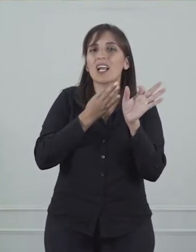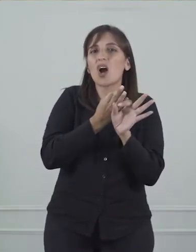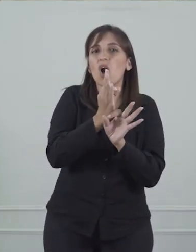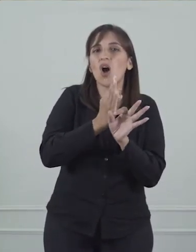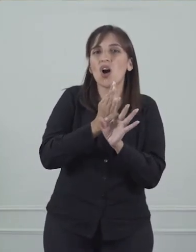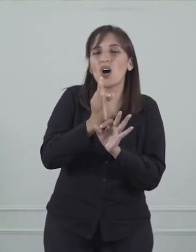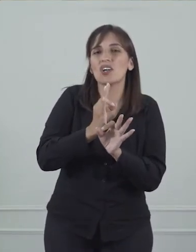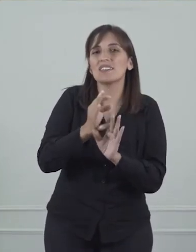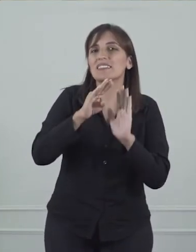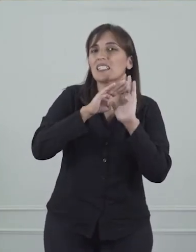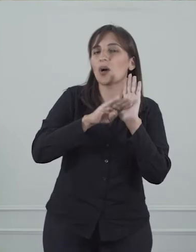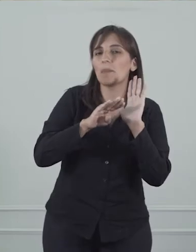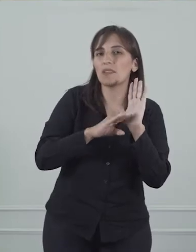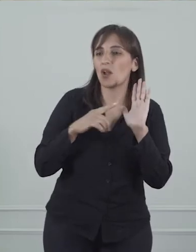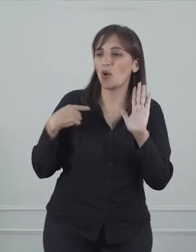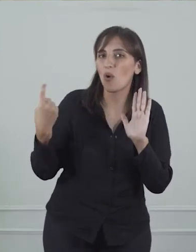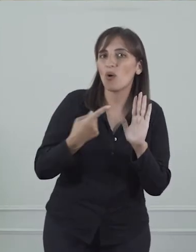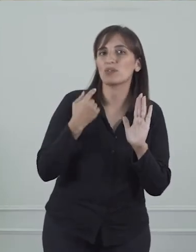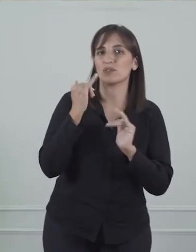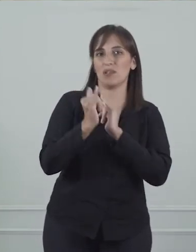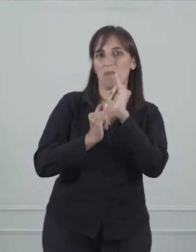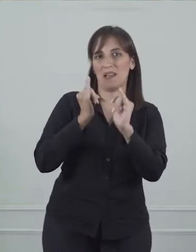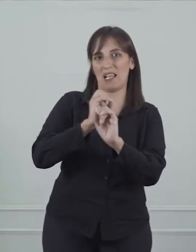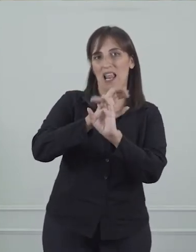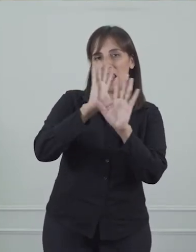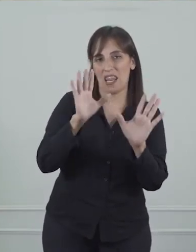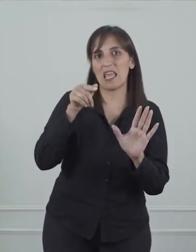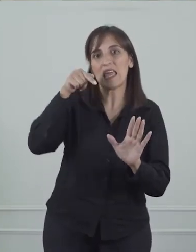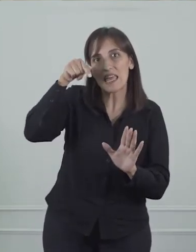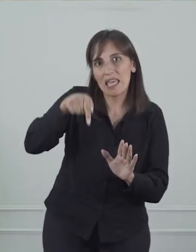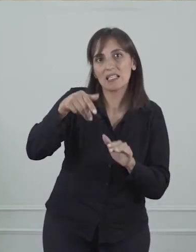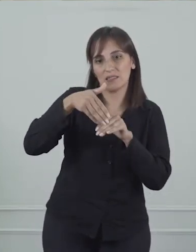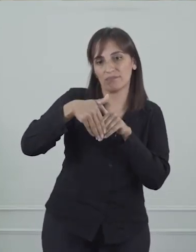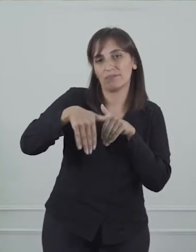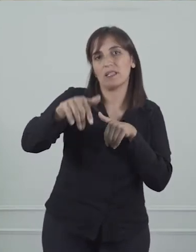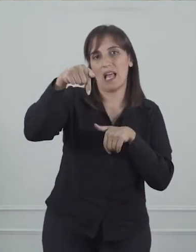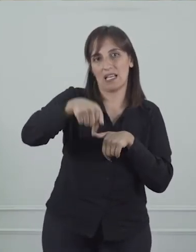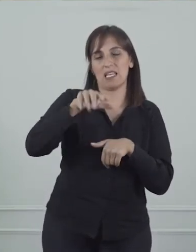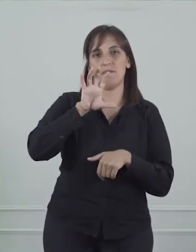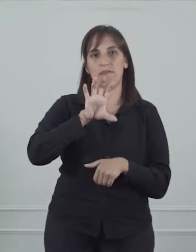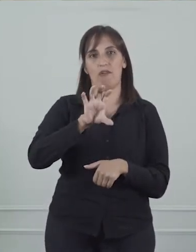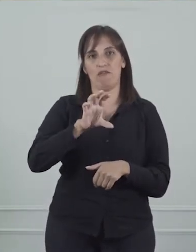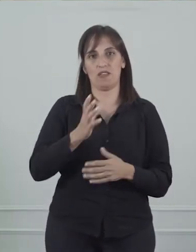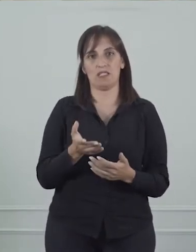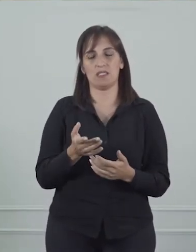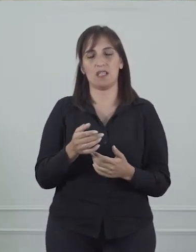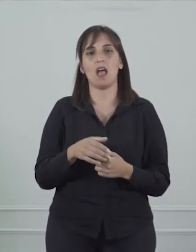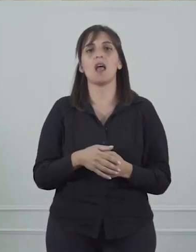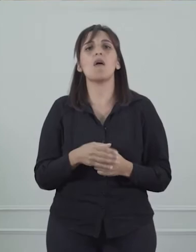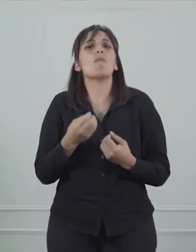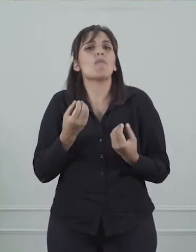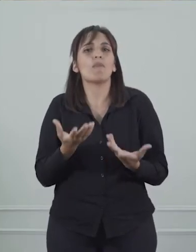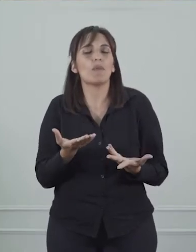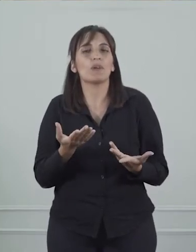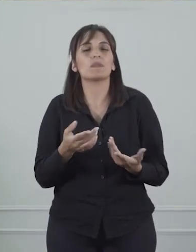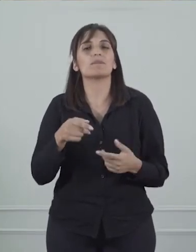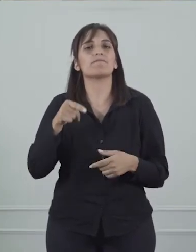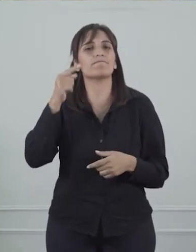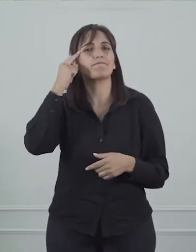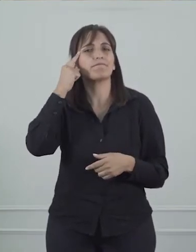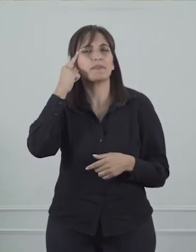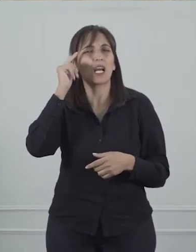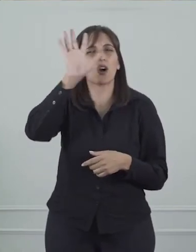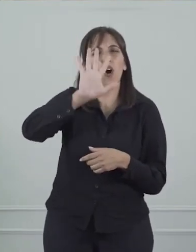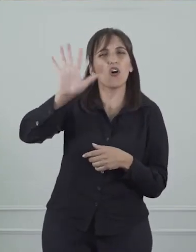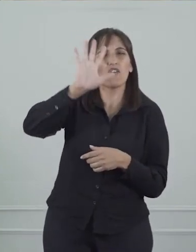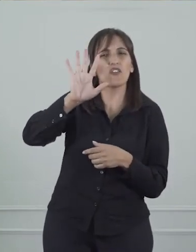que es la que va a tener vigencia en la provincia de La Rioja. Y esto lo digo a los fines de evitar confusión con información cruzada que